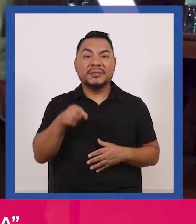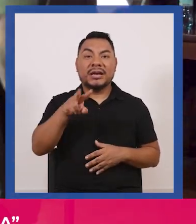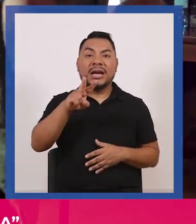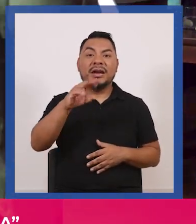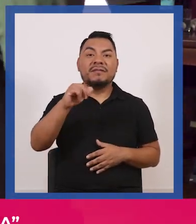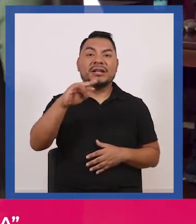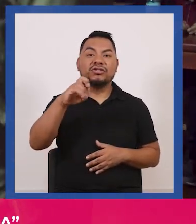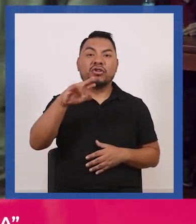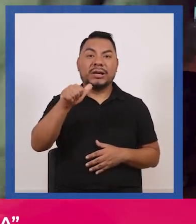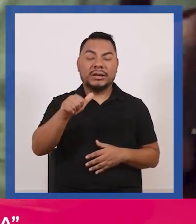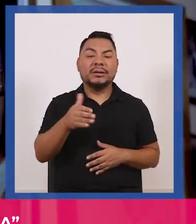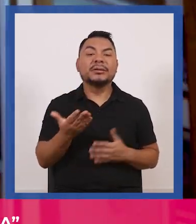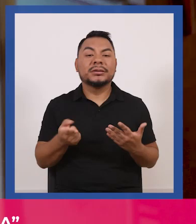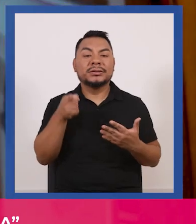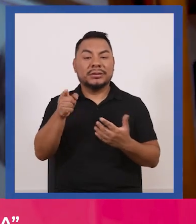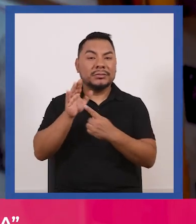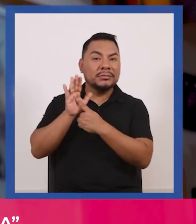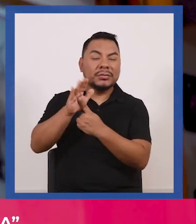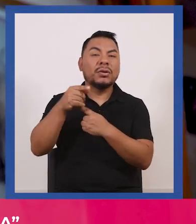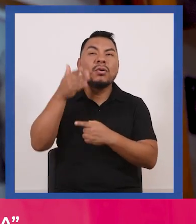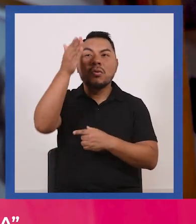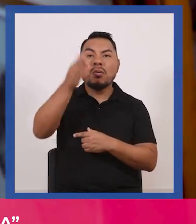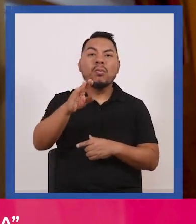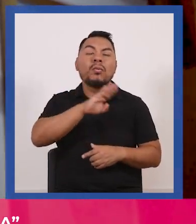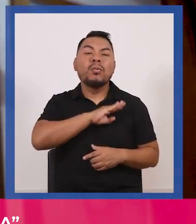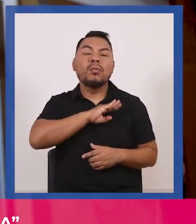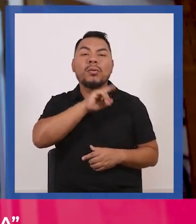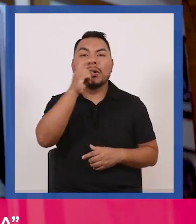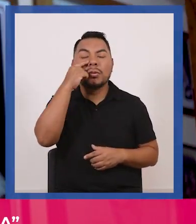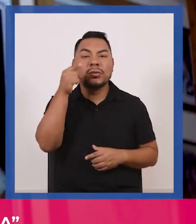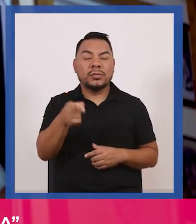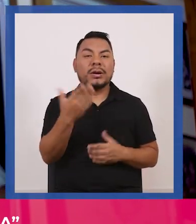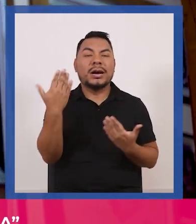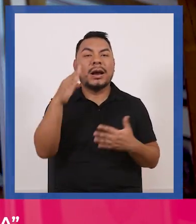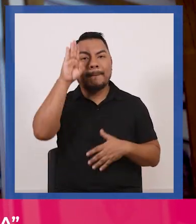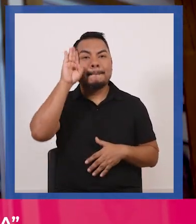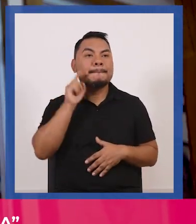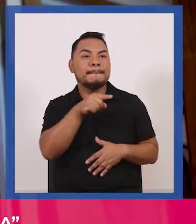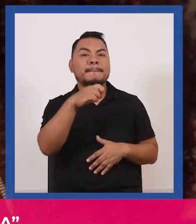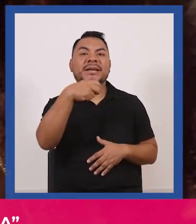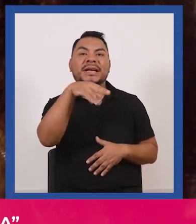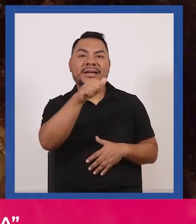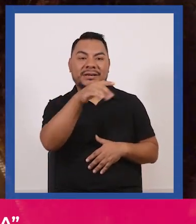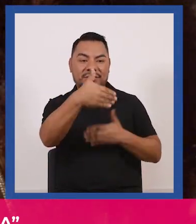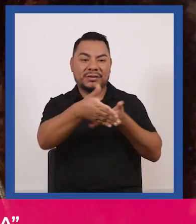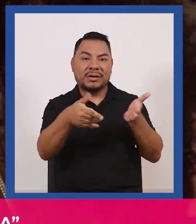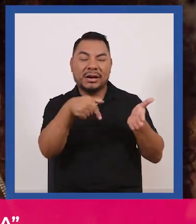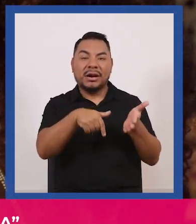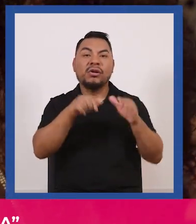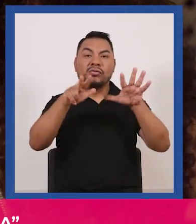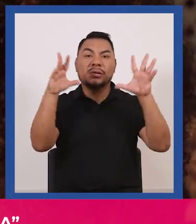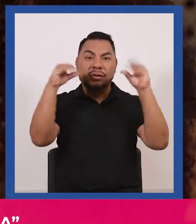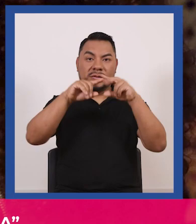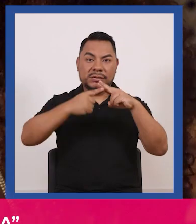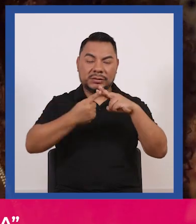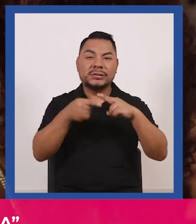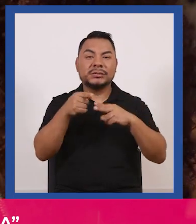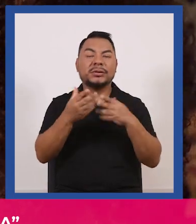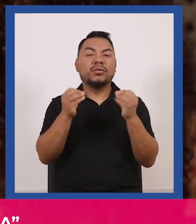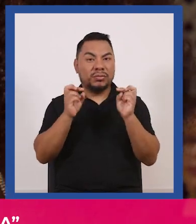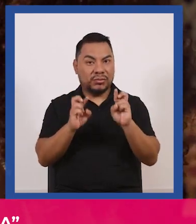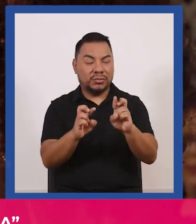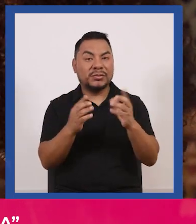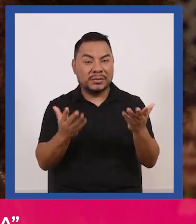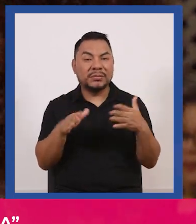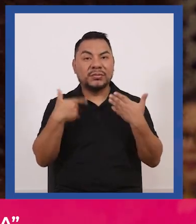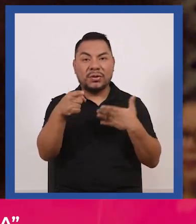Victoria a través de mí se presenta todos los jueves de junio en la peña en oficina de Barranco desde las 8 de la noche una gran